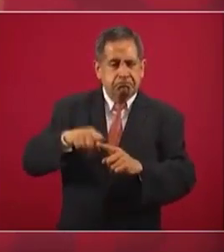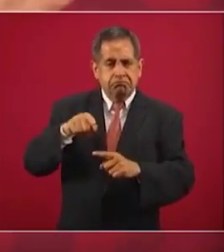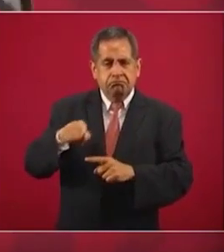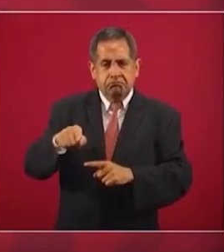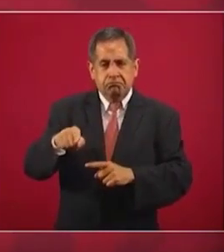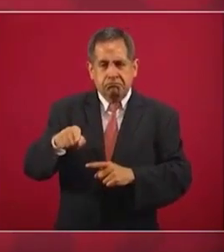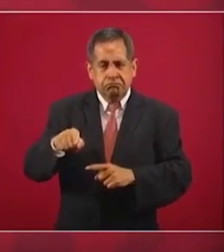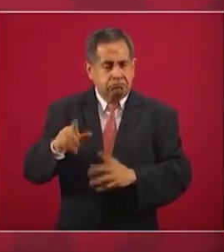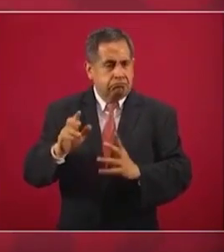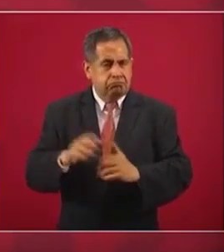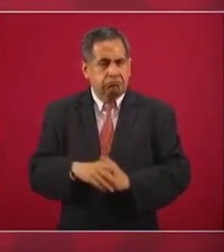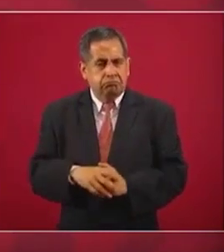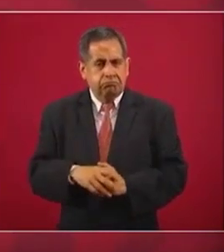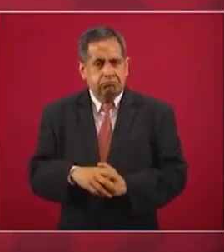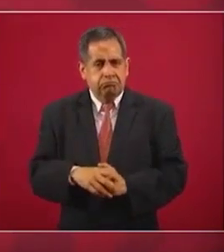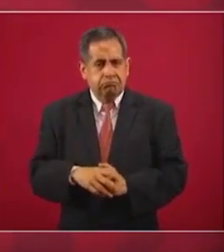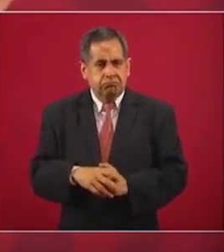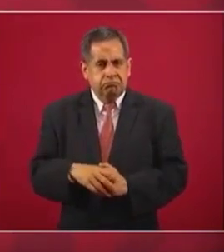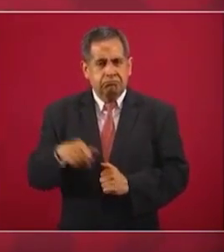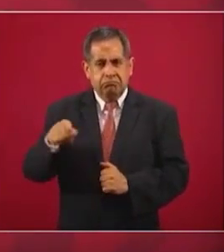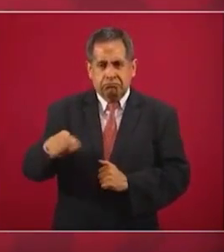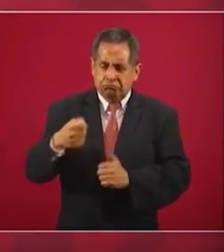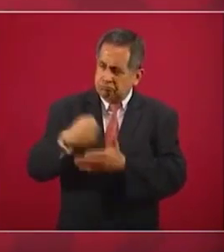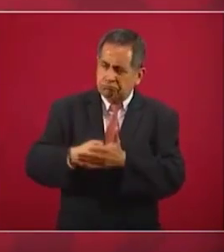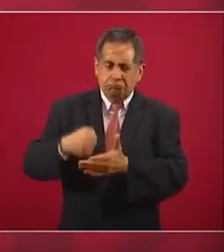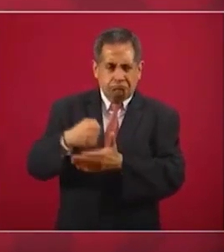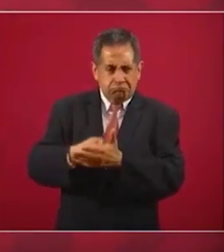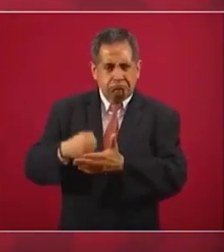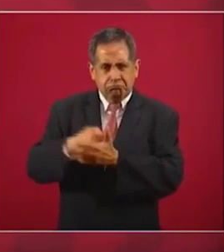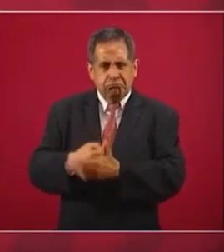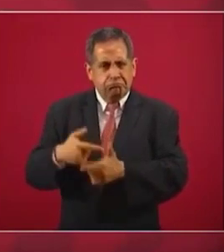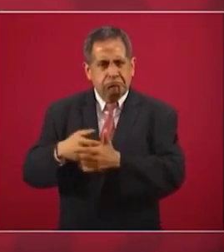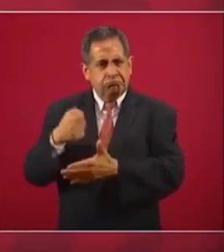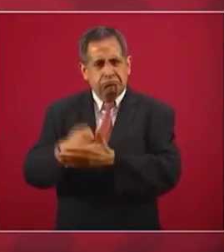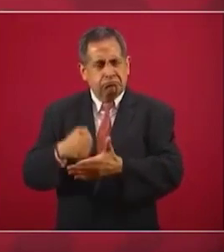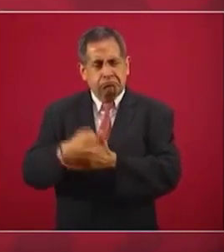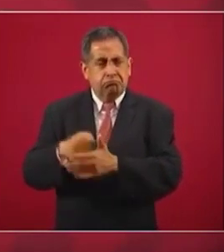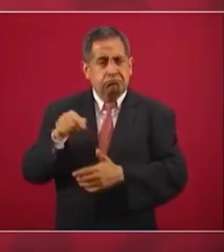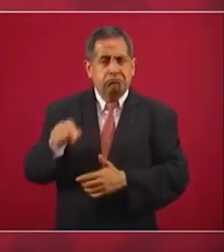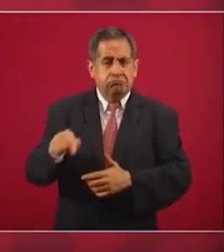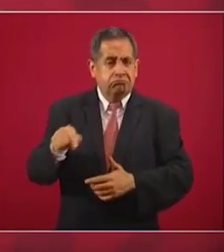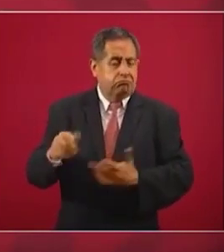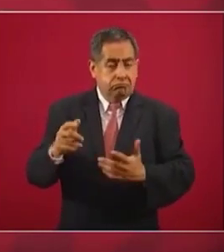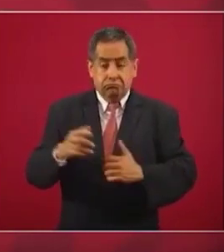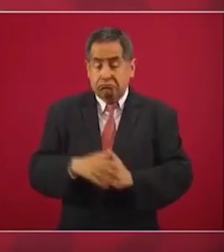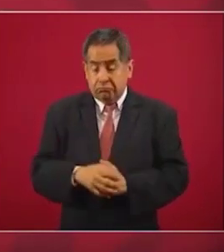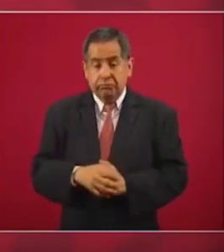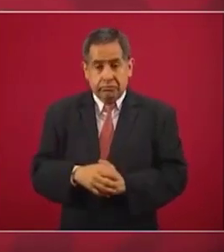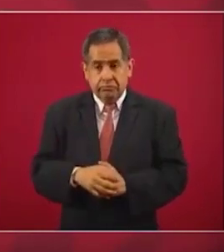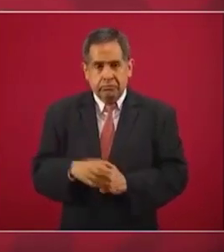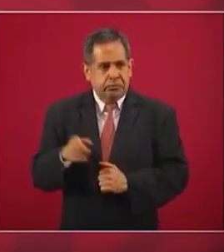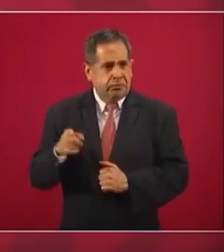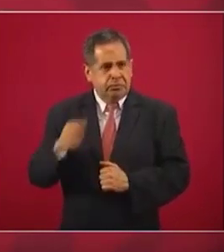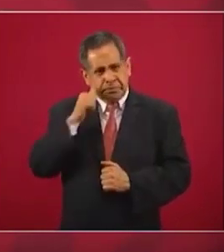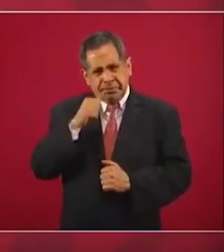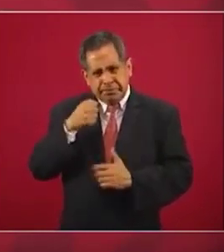sigue luchando por